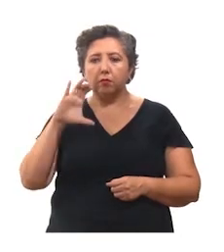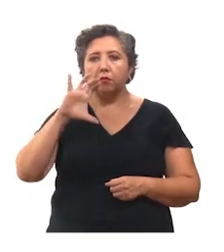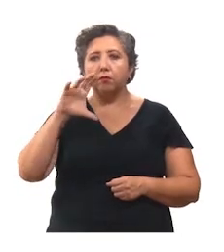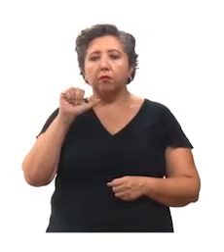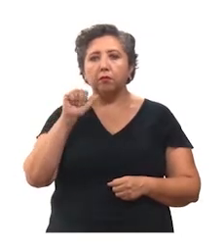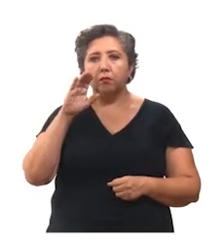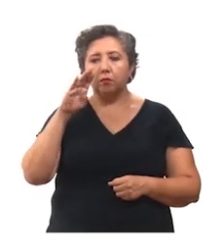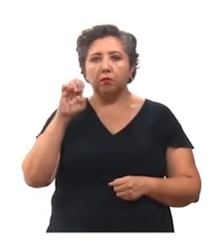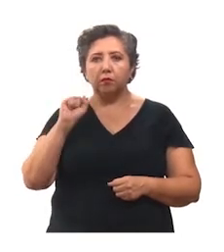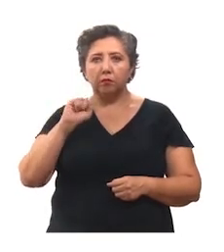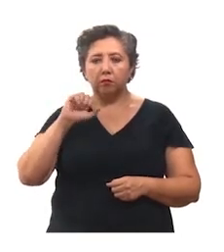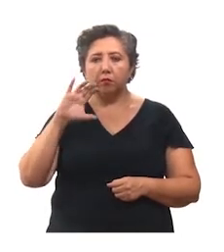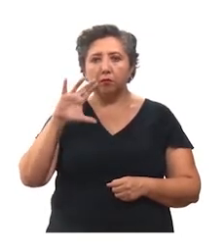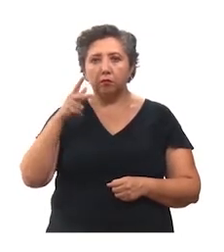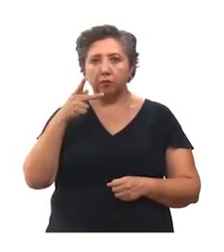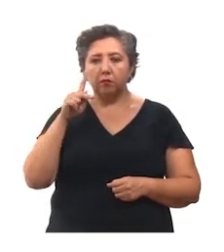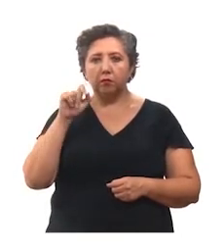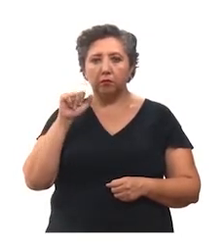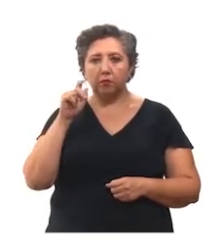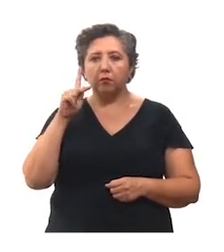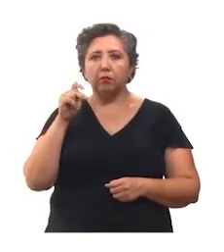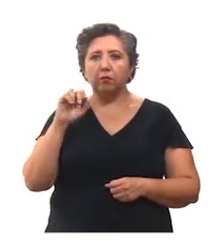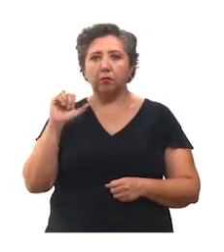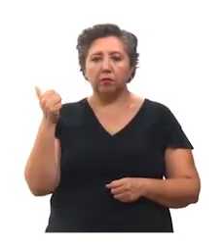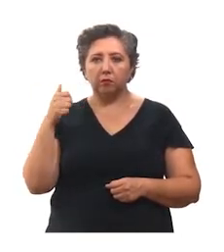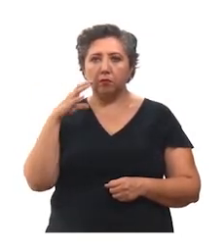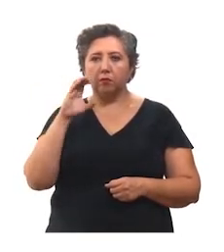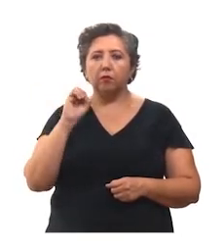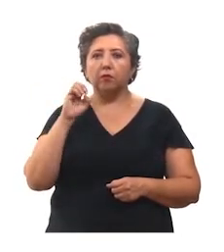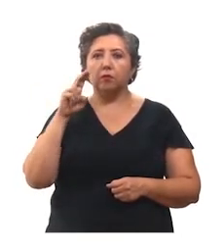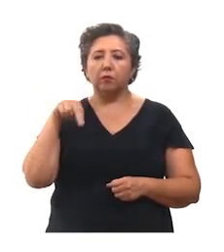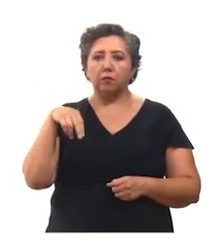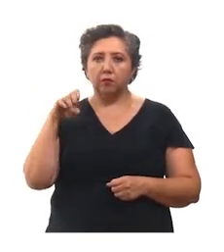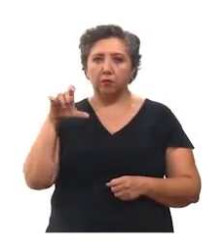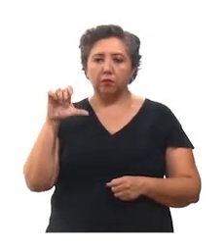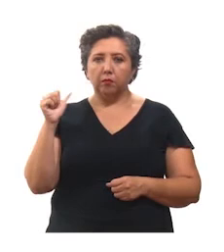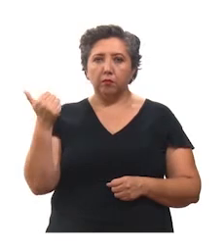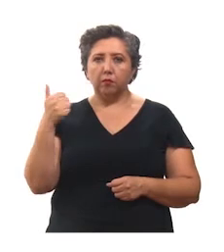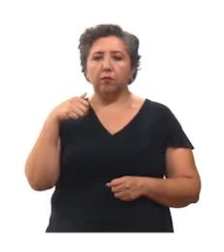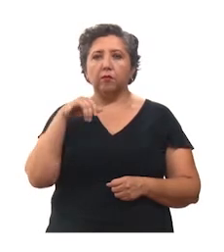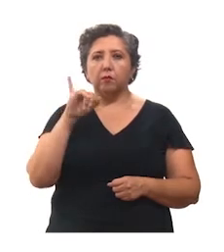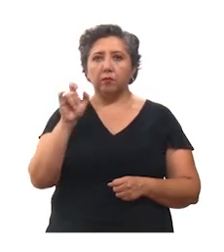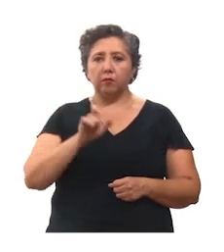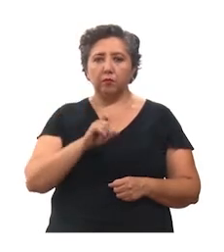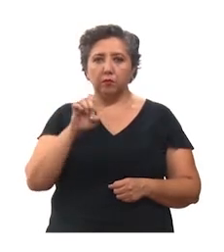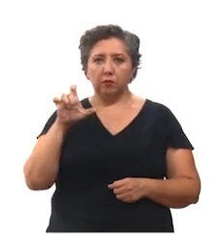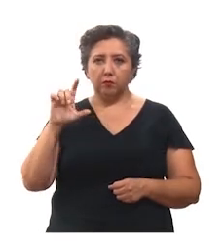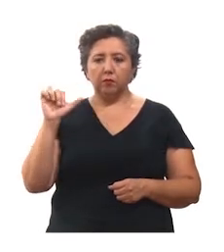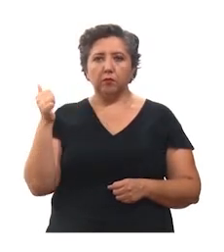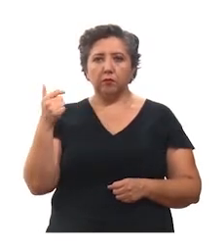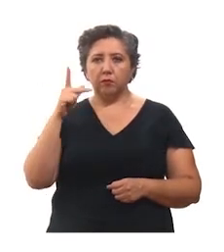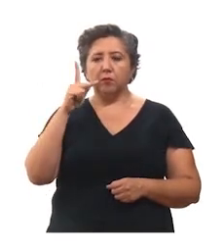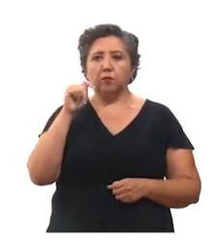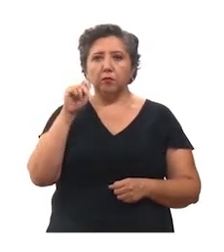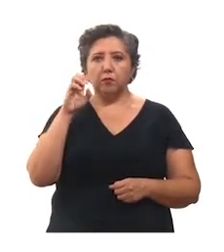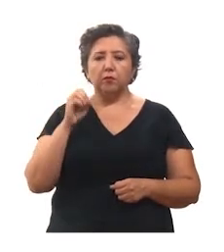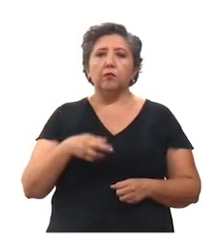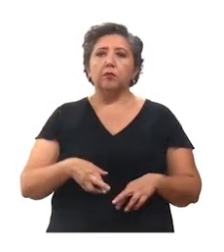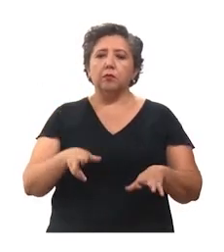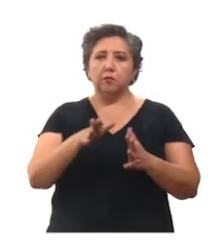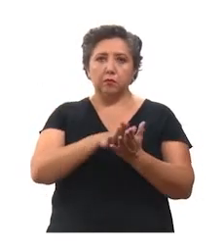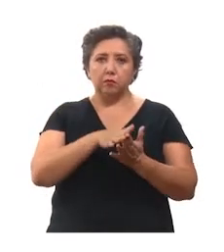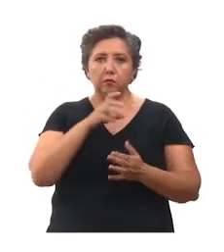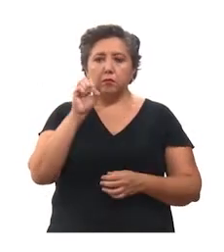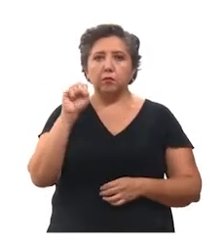Kakalchen, Chapap, Chichimilá, Concal, Cusamá, Ishil, Oshkushcap, Peto, Río Lagartos,